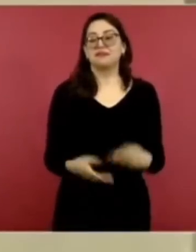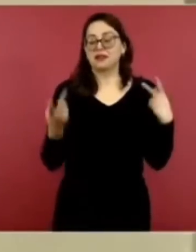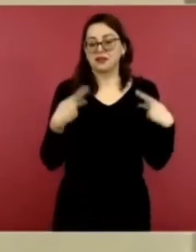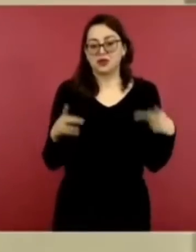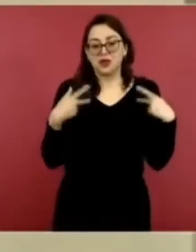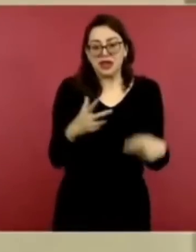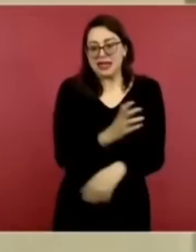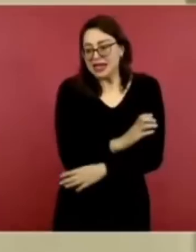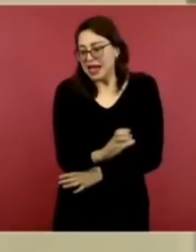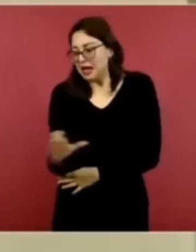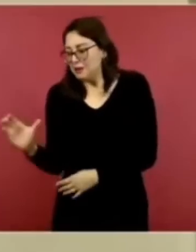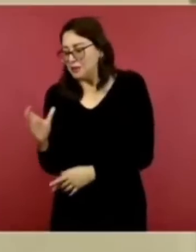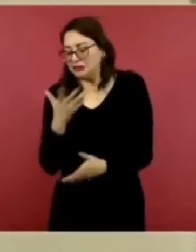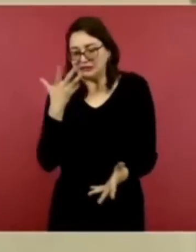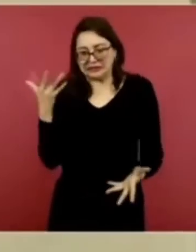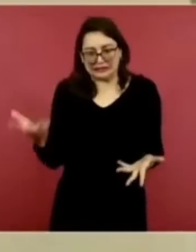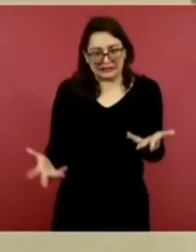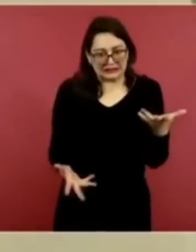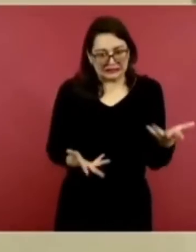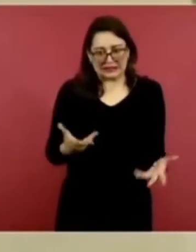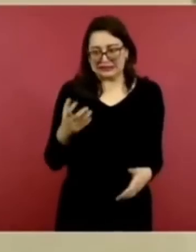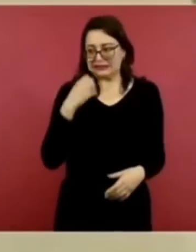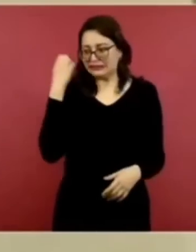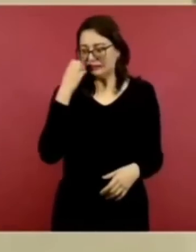hijo de obrero. ¿De dónde? ¿De